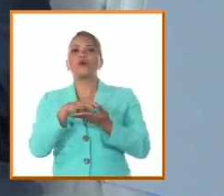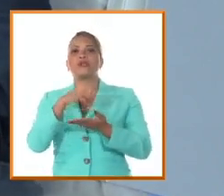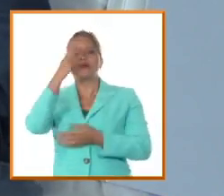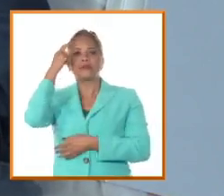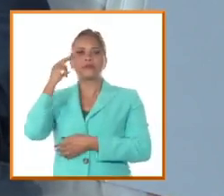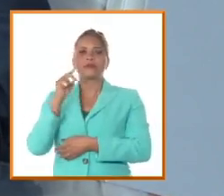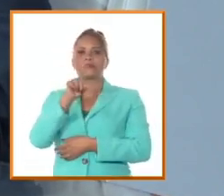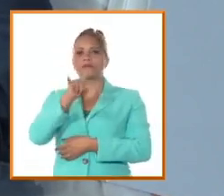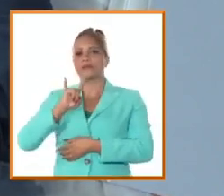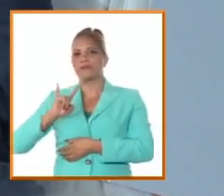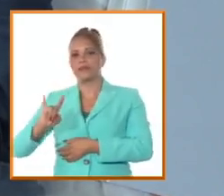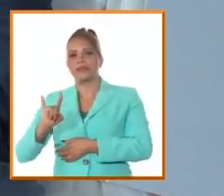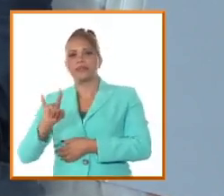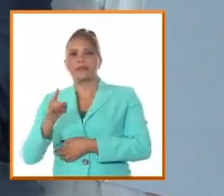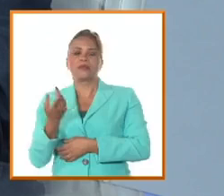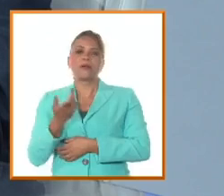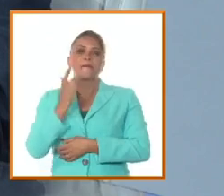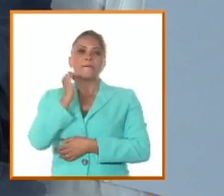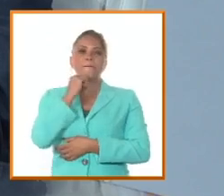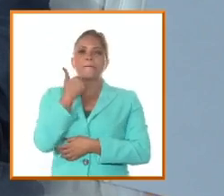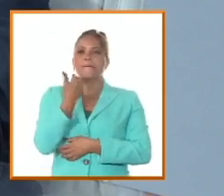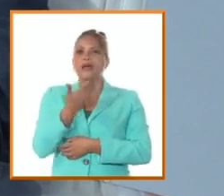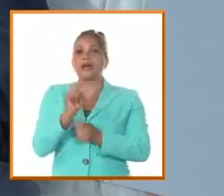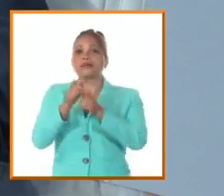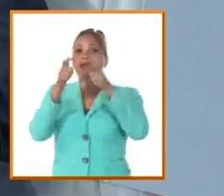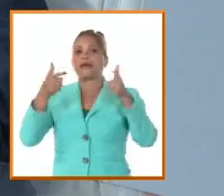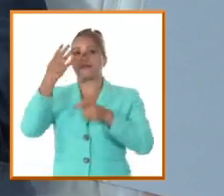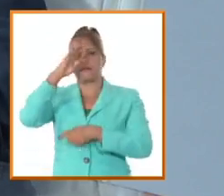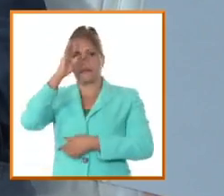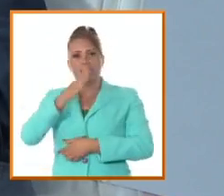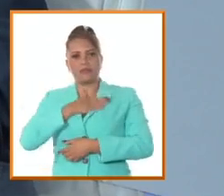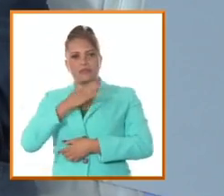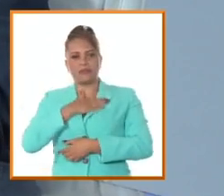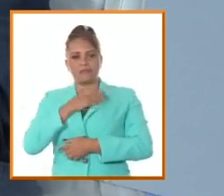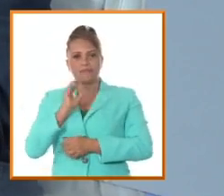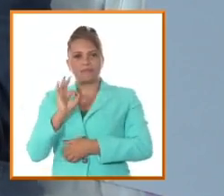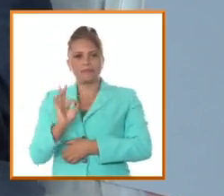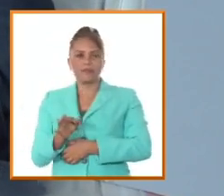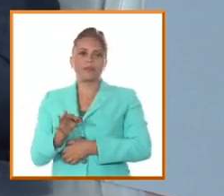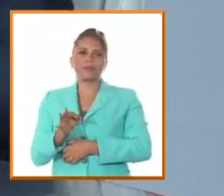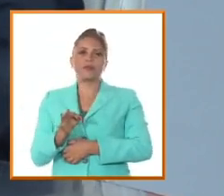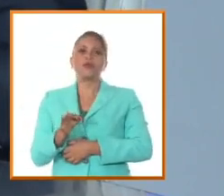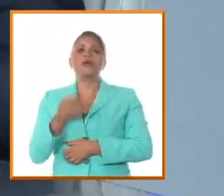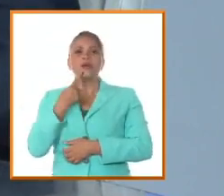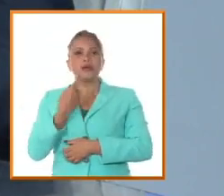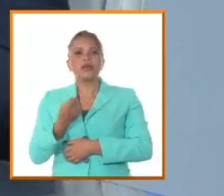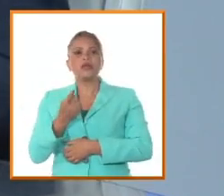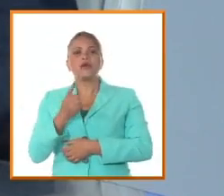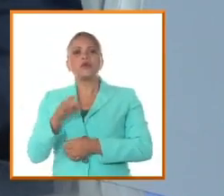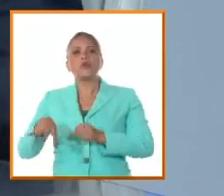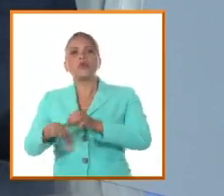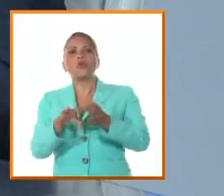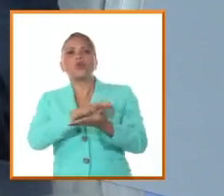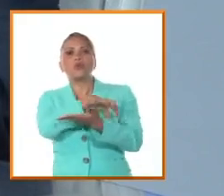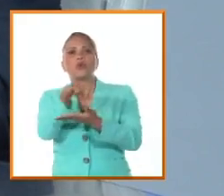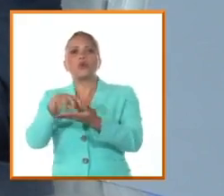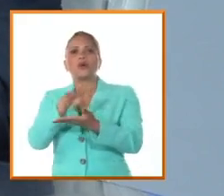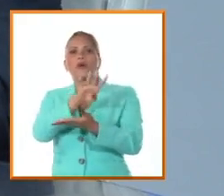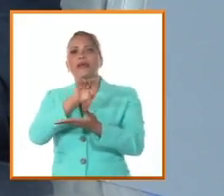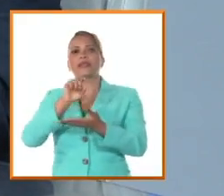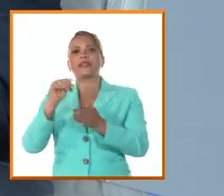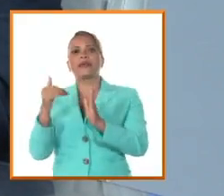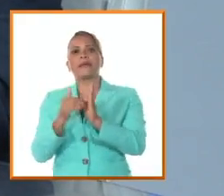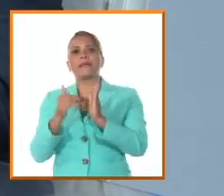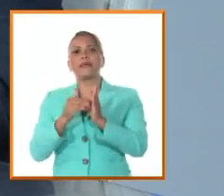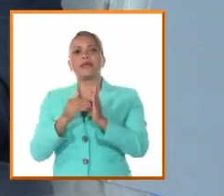XIX era quizás una de las más grandes de Cuba. Me atrevo a decir que la más grande de Cuba. Era un gran llano de 40.000 kilómetros